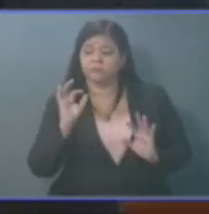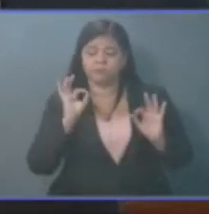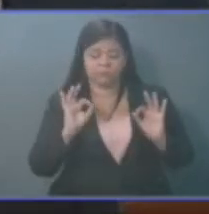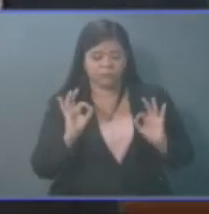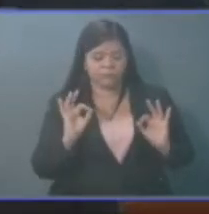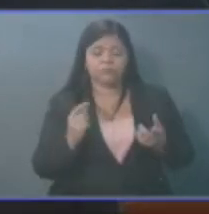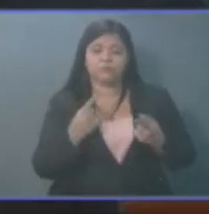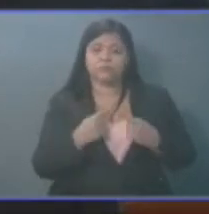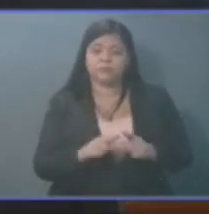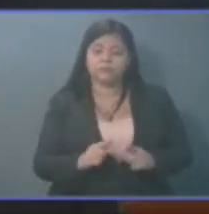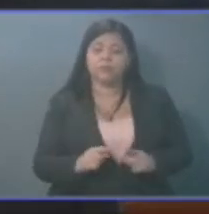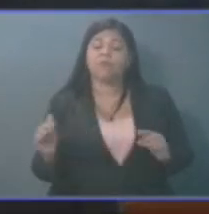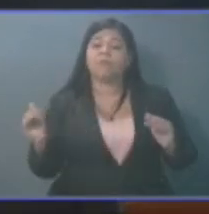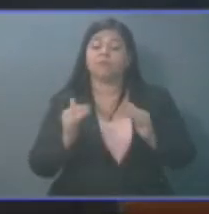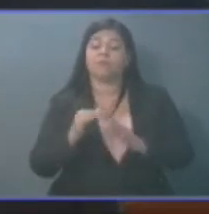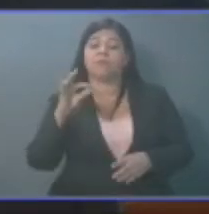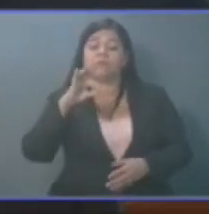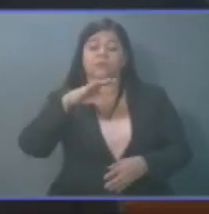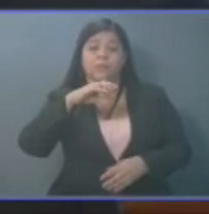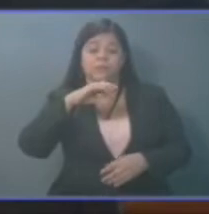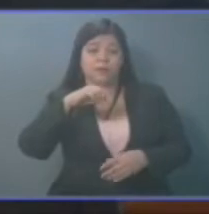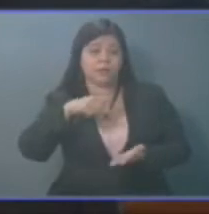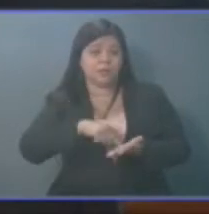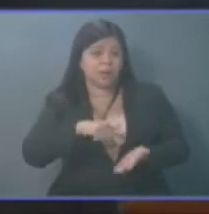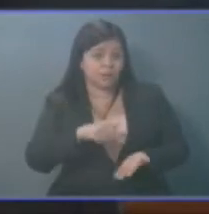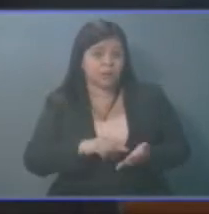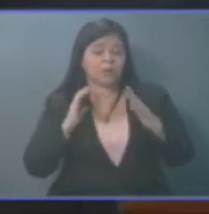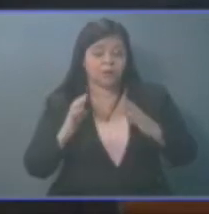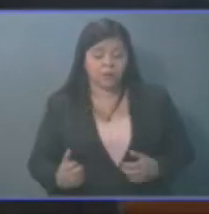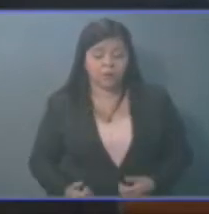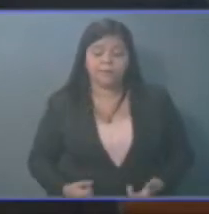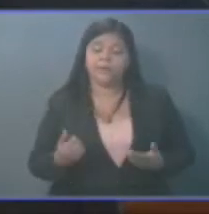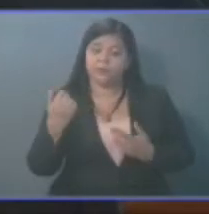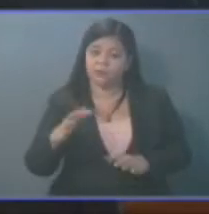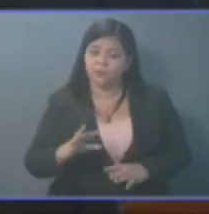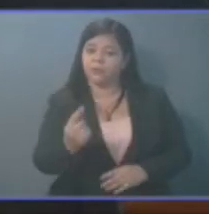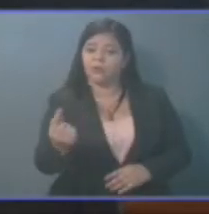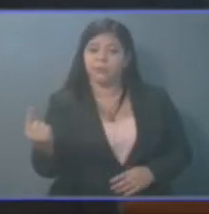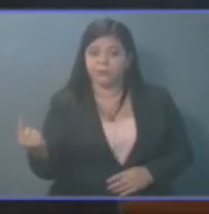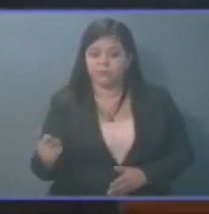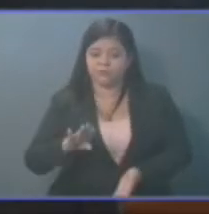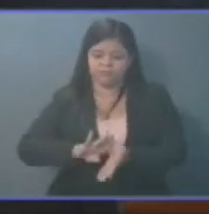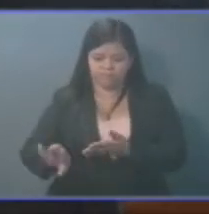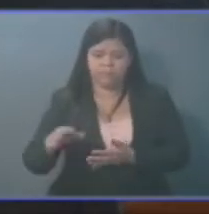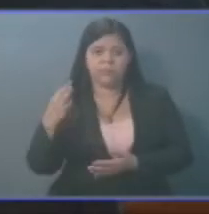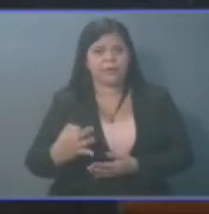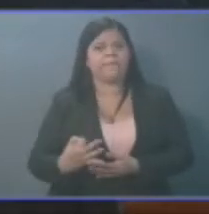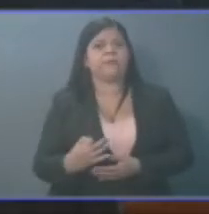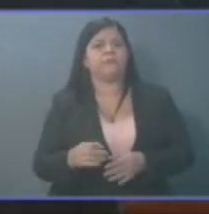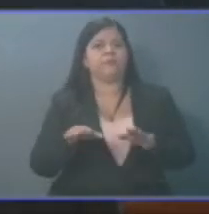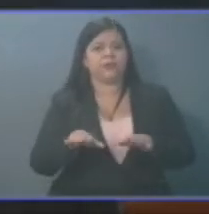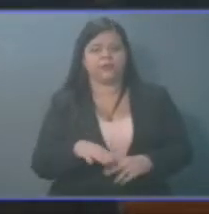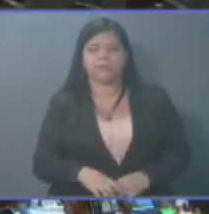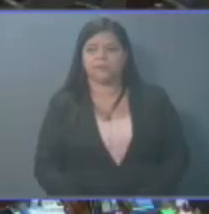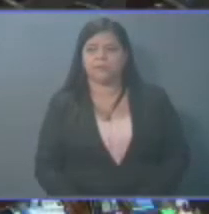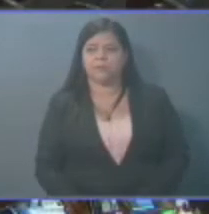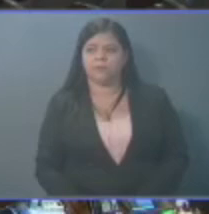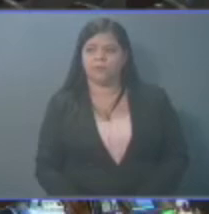es una deuda que tiene el Estado con todos estos ciudadanos. Muchísimas gracias, Presidente, colegas diputados.